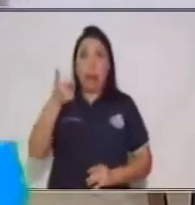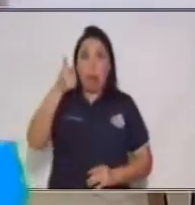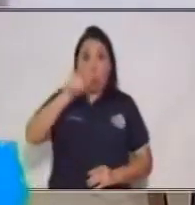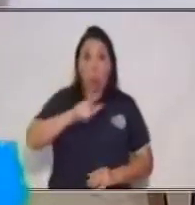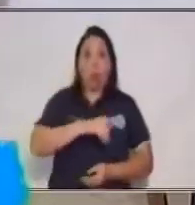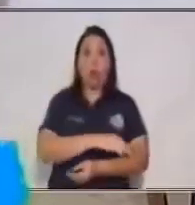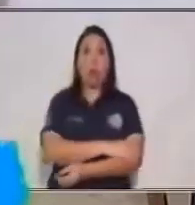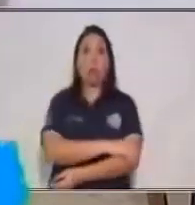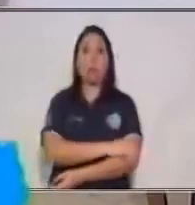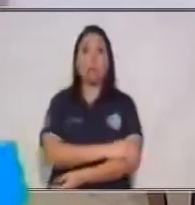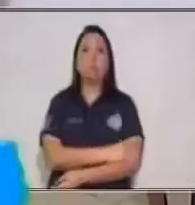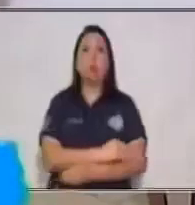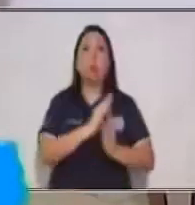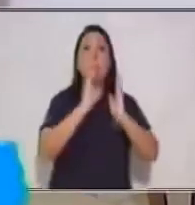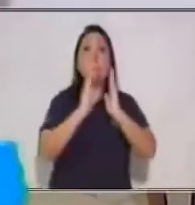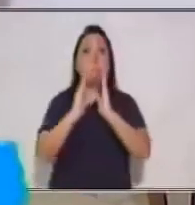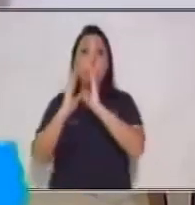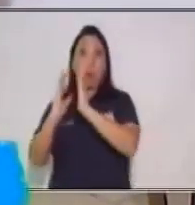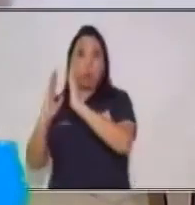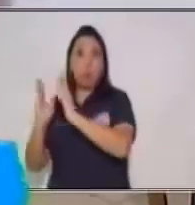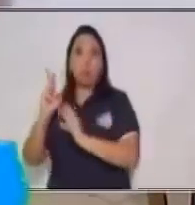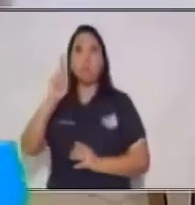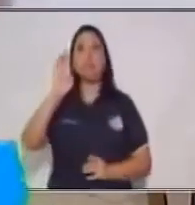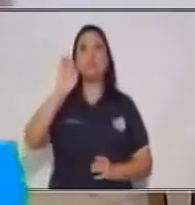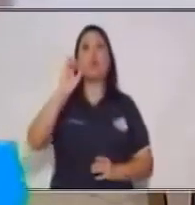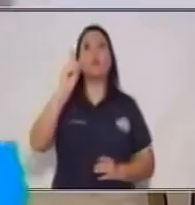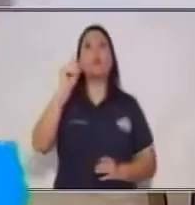Luego, proceso de redacción podría ser.